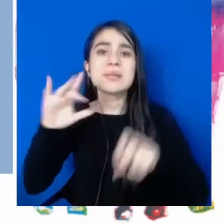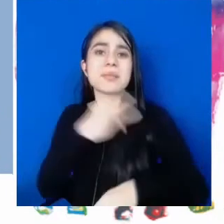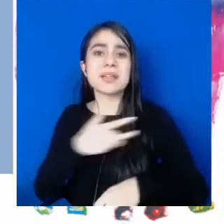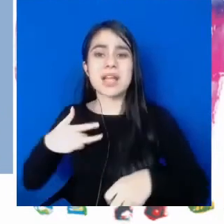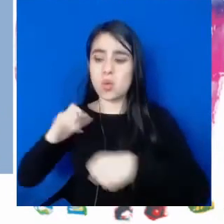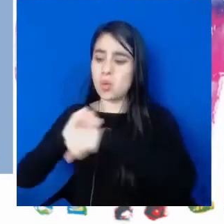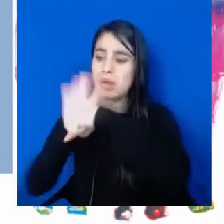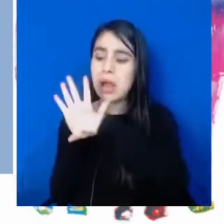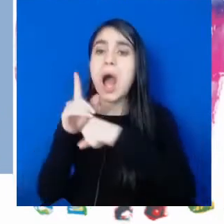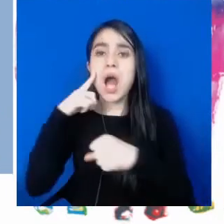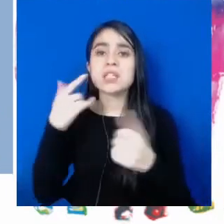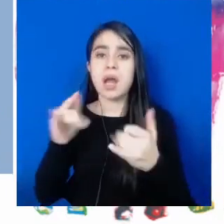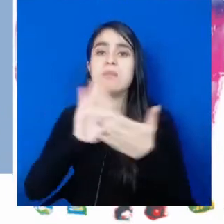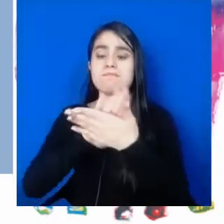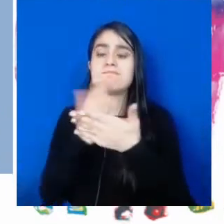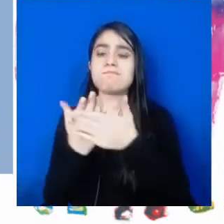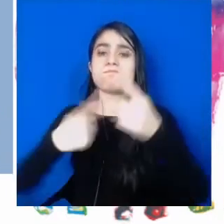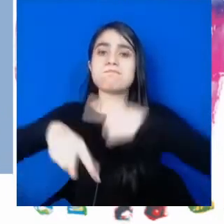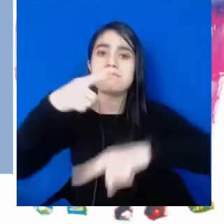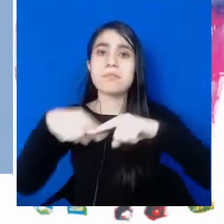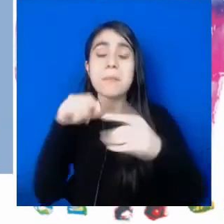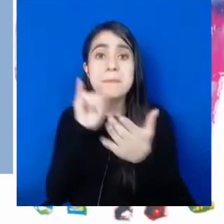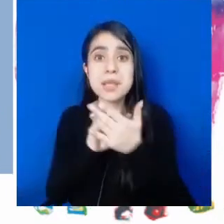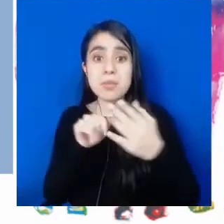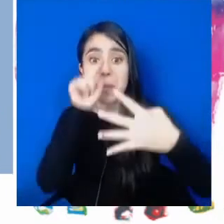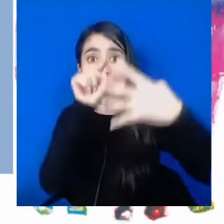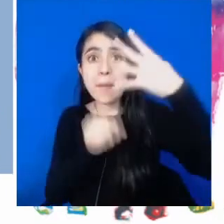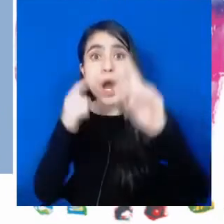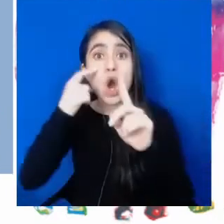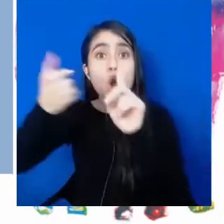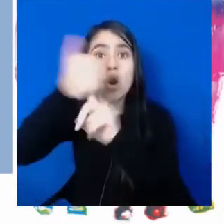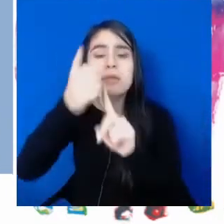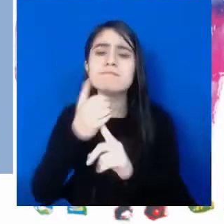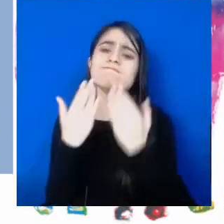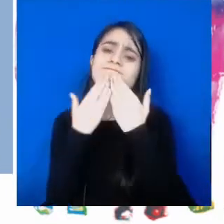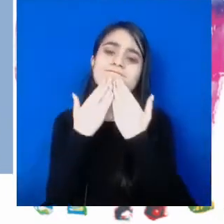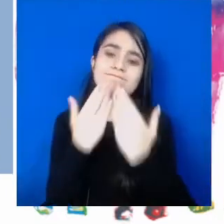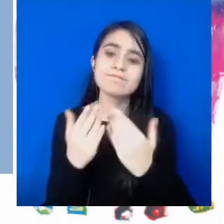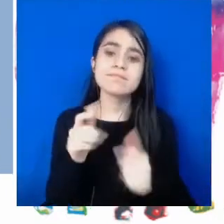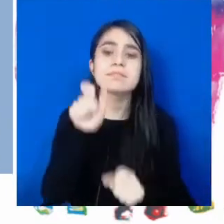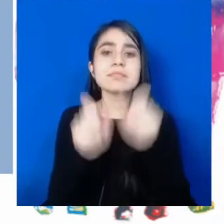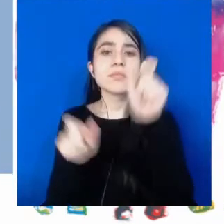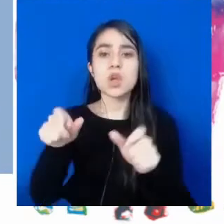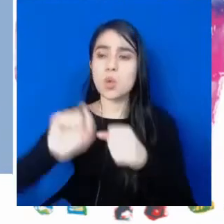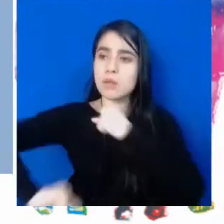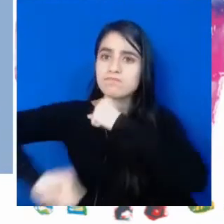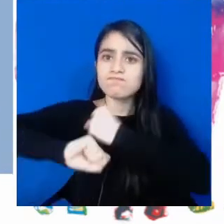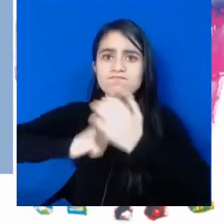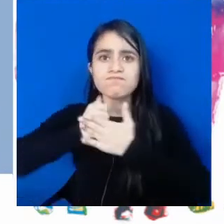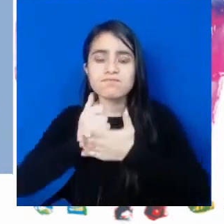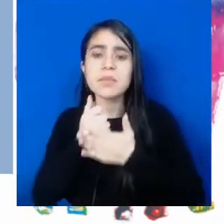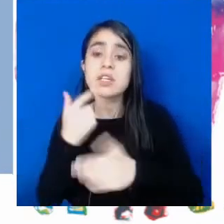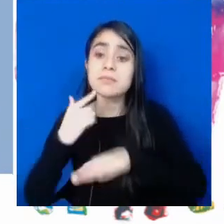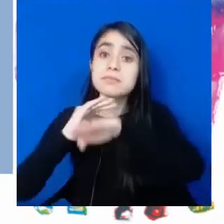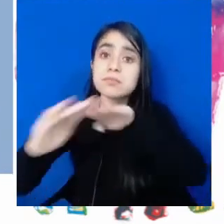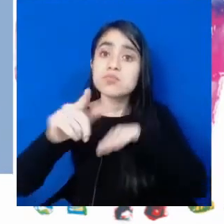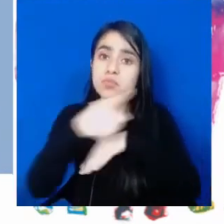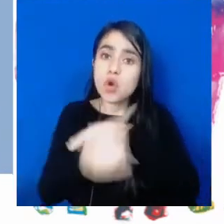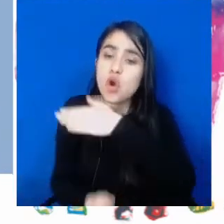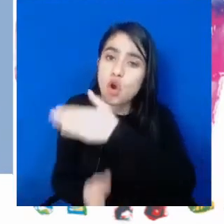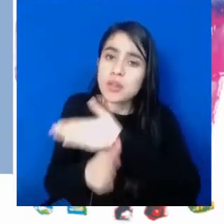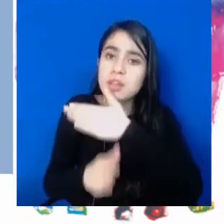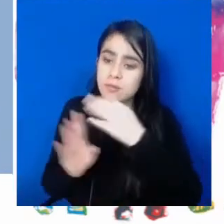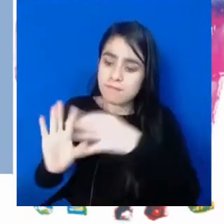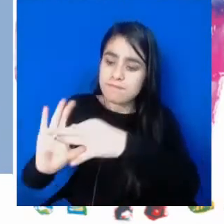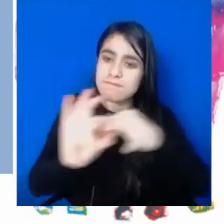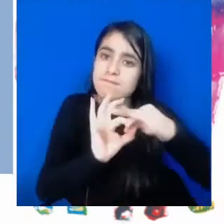sanitaria del país. Con estos logros, quiero agradecerles a todos los que colaboramos e invitarlos a que continuemos